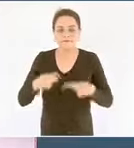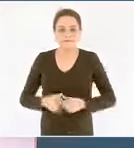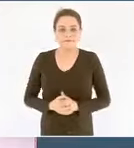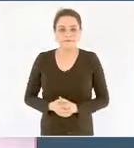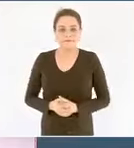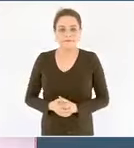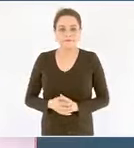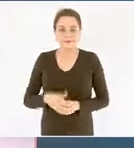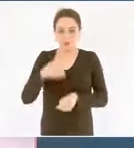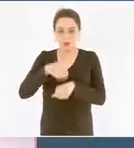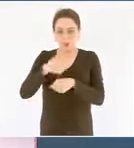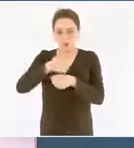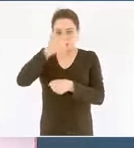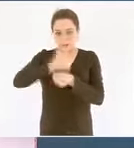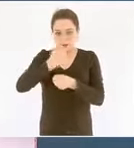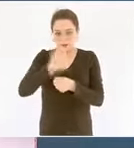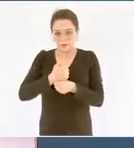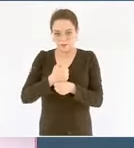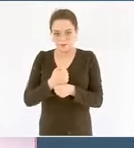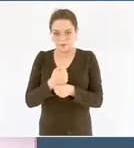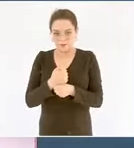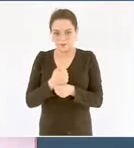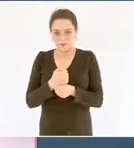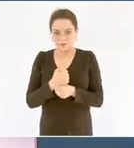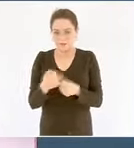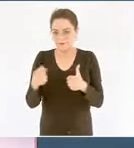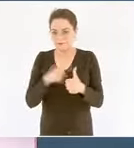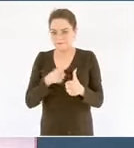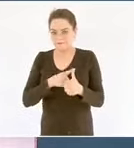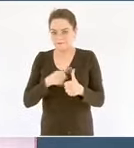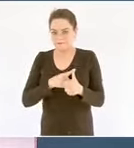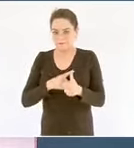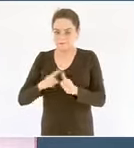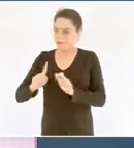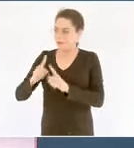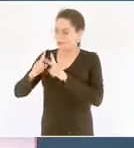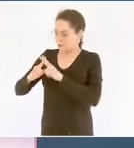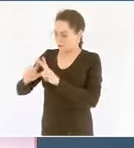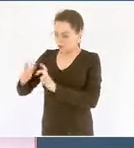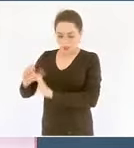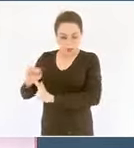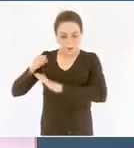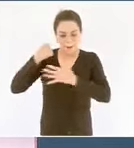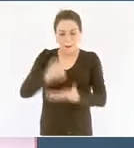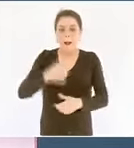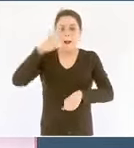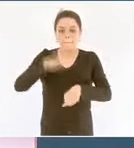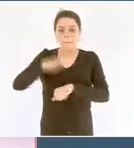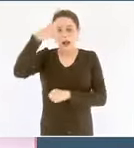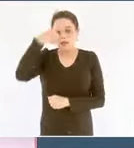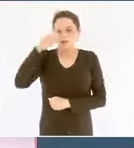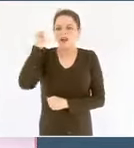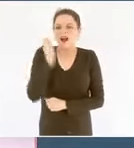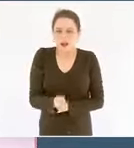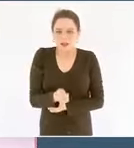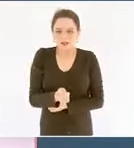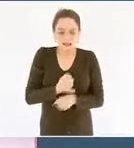destinaremos más presupuesto para la exploración y perforación de gas